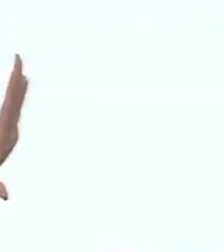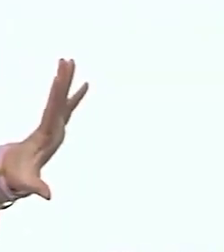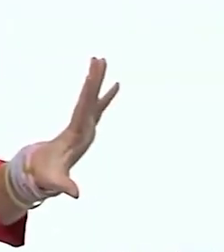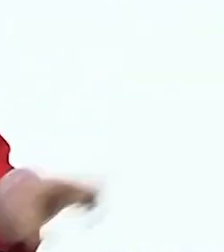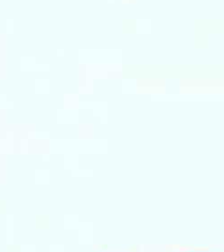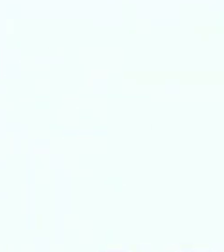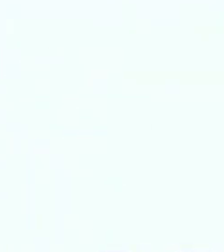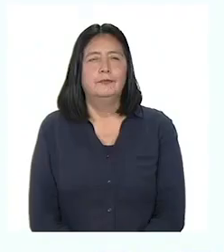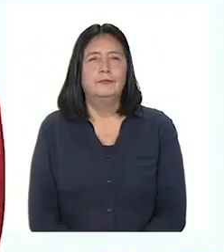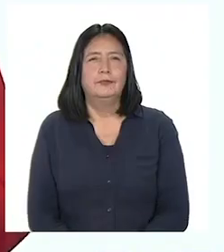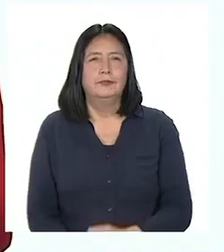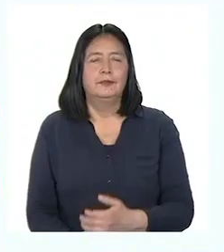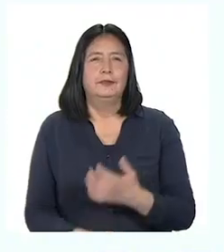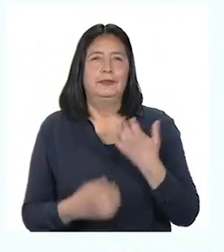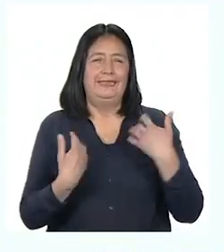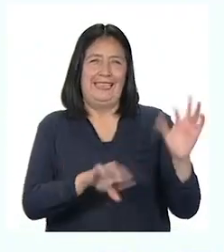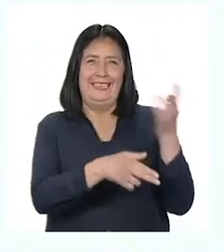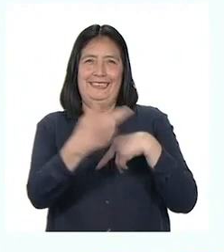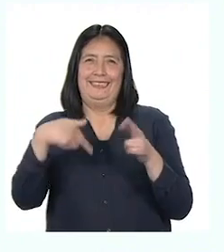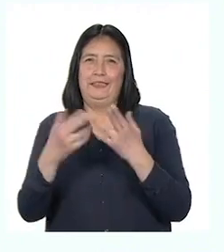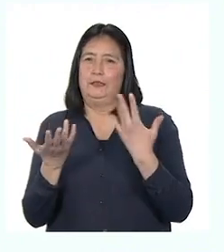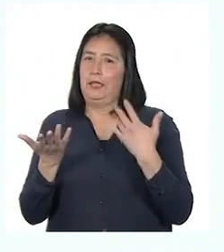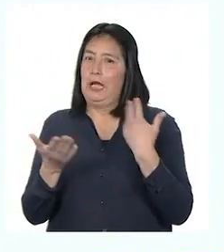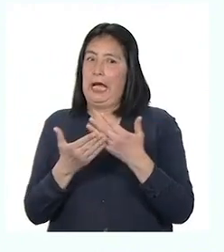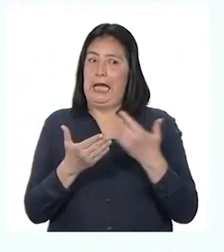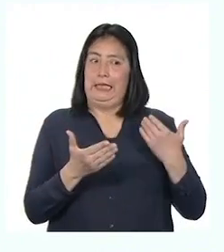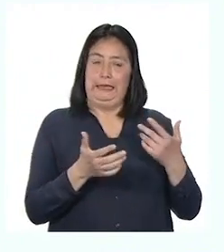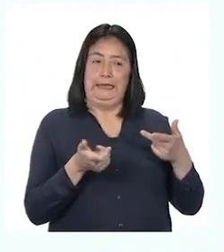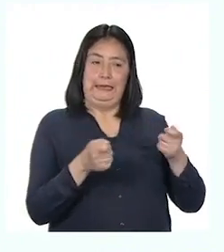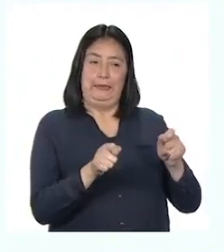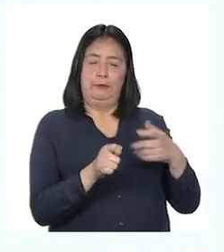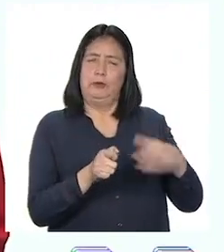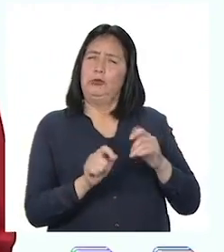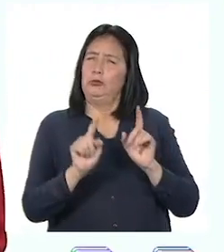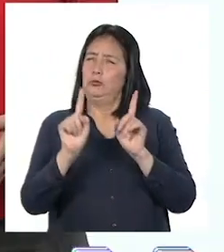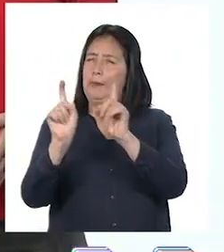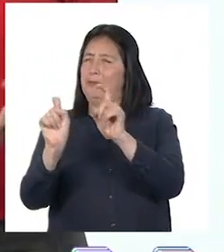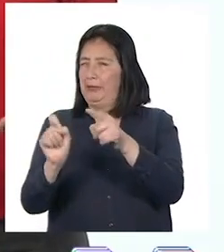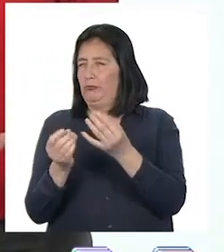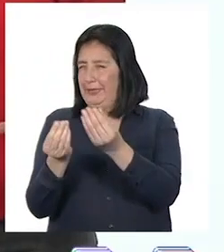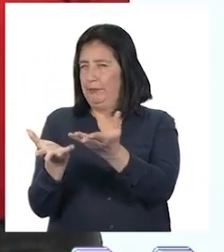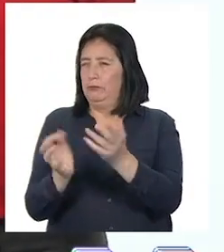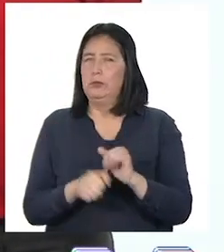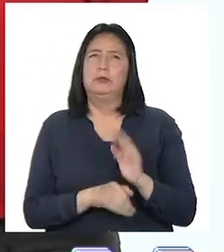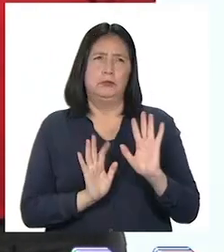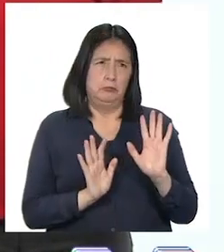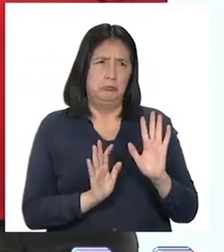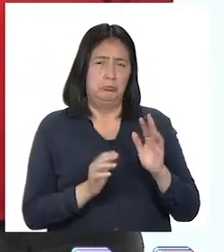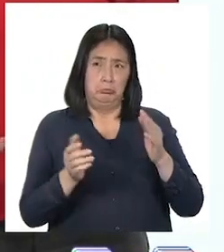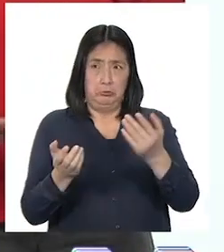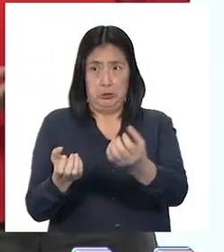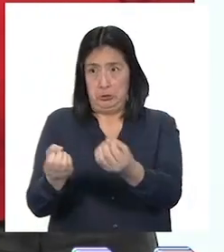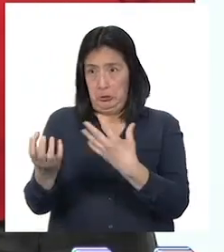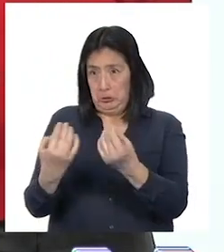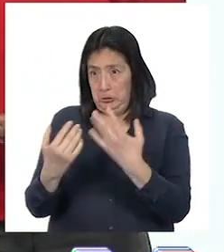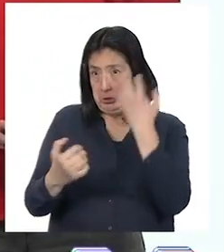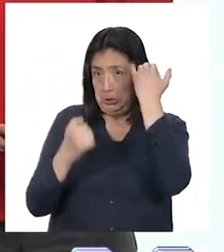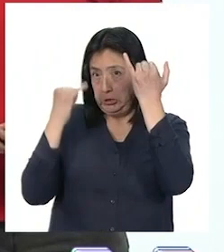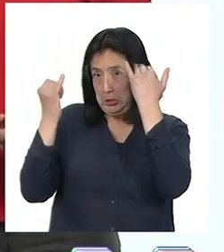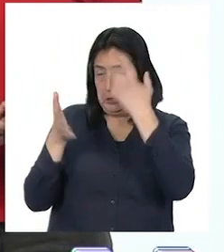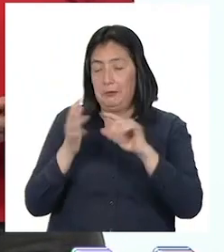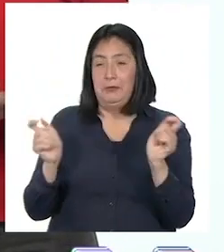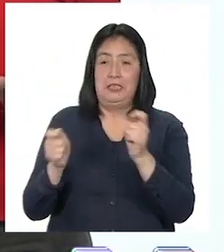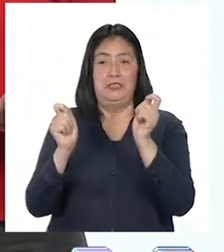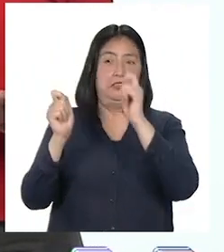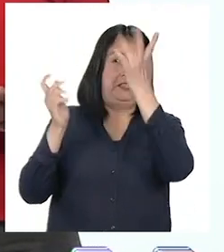Ya estamos de vuelta. Antes de irnos a la pausa, les dejamos una pregunta. ¿Nos podrían dar ideas para celebrar